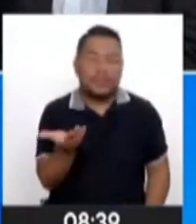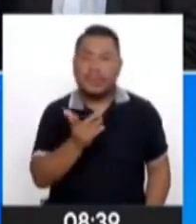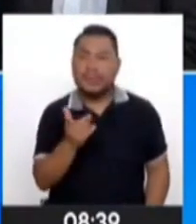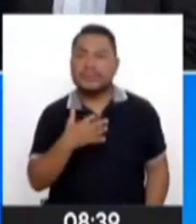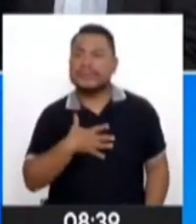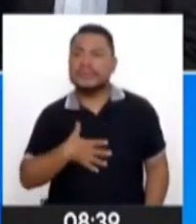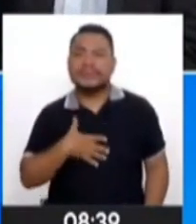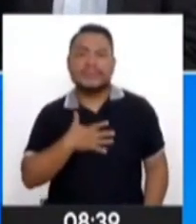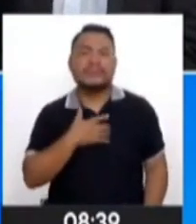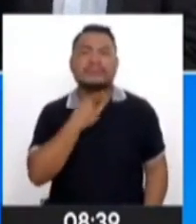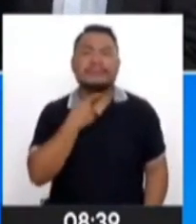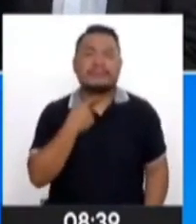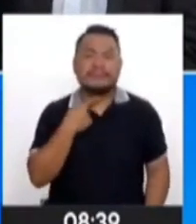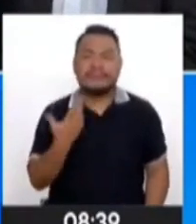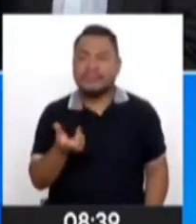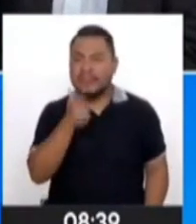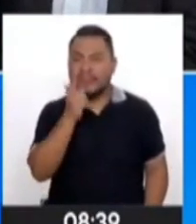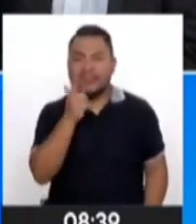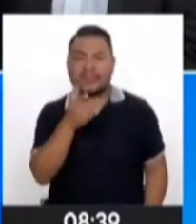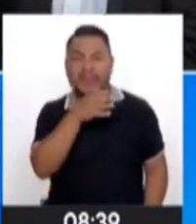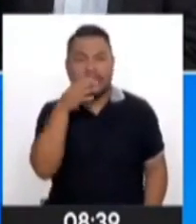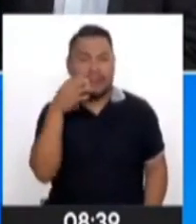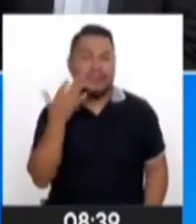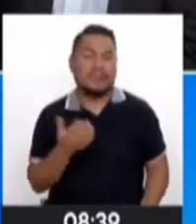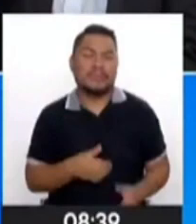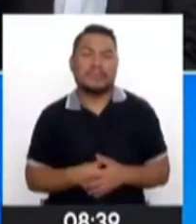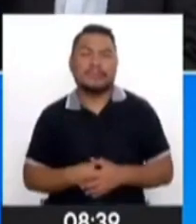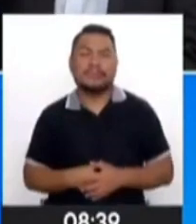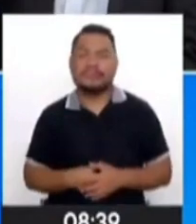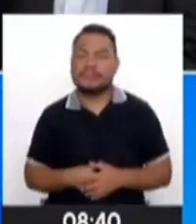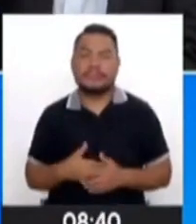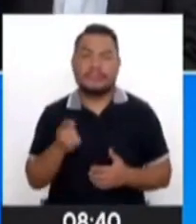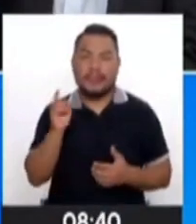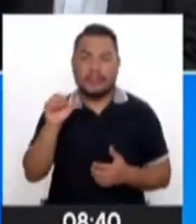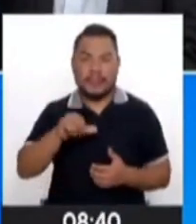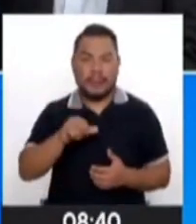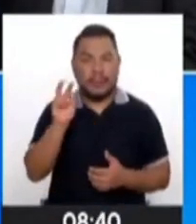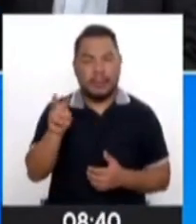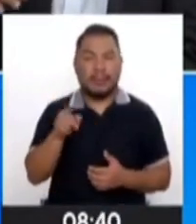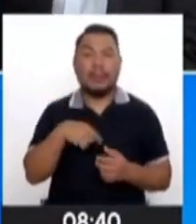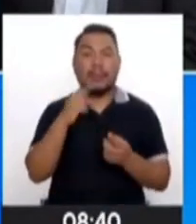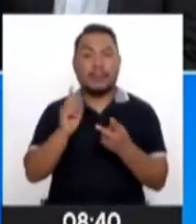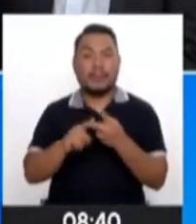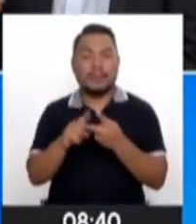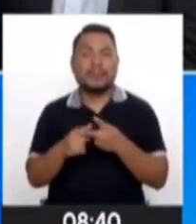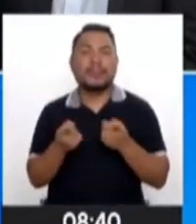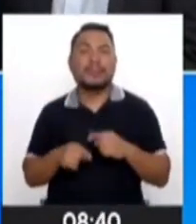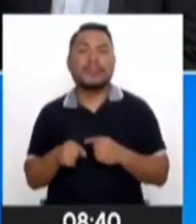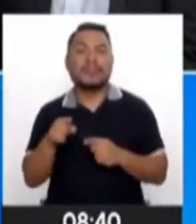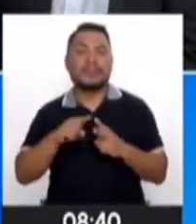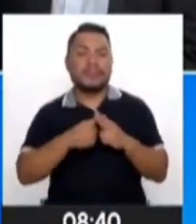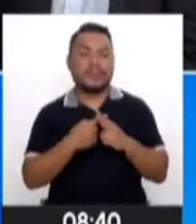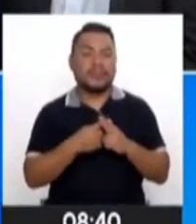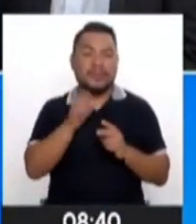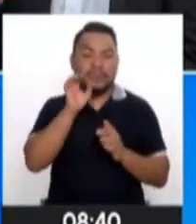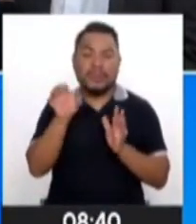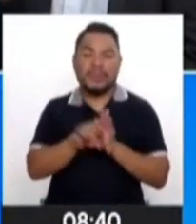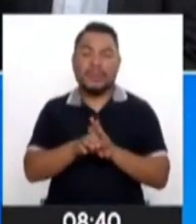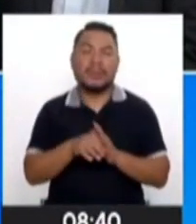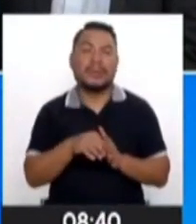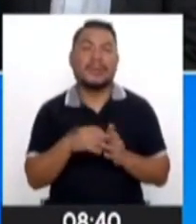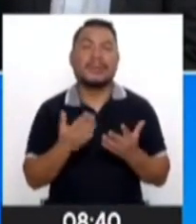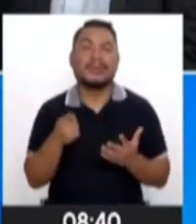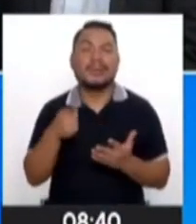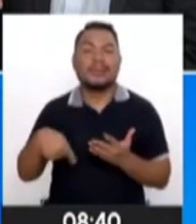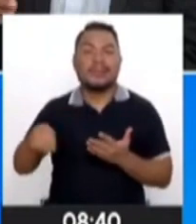Primero, pensar que hay bebidas alcohólicas. Dos. ¿Cuándo comienza a...? Porque muchos, lo que